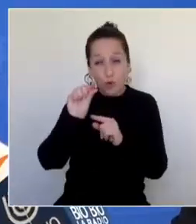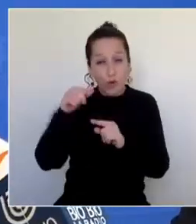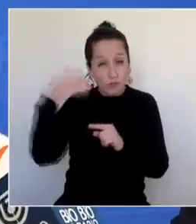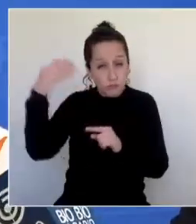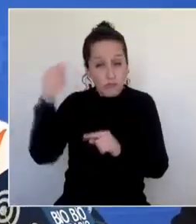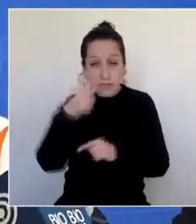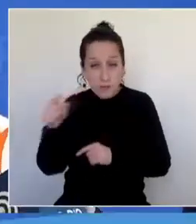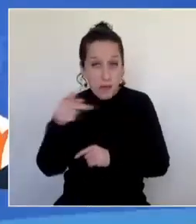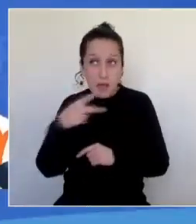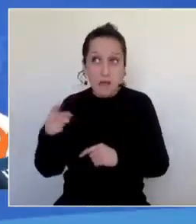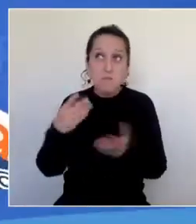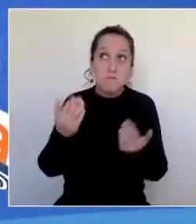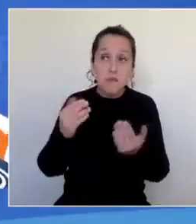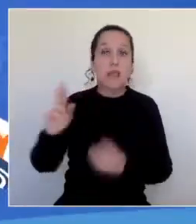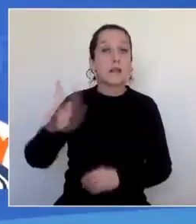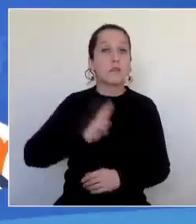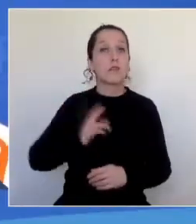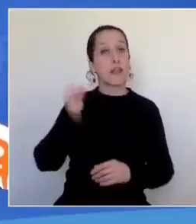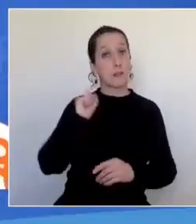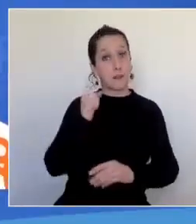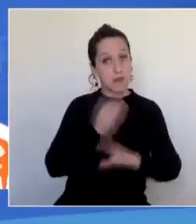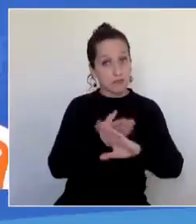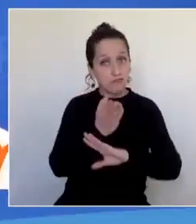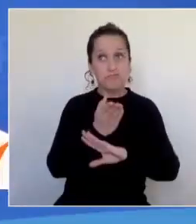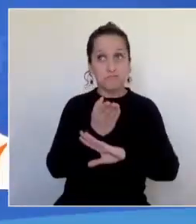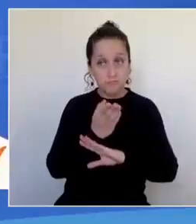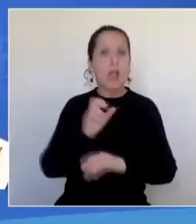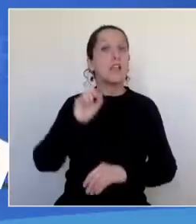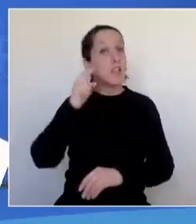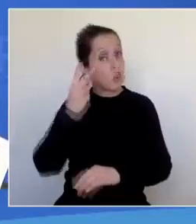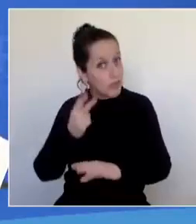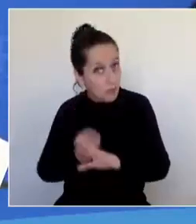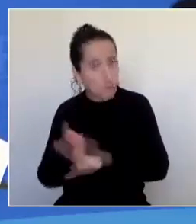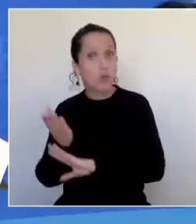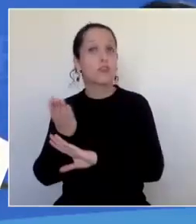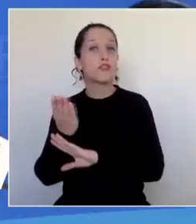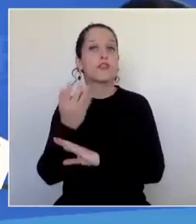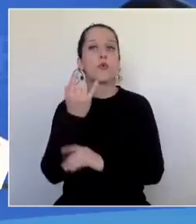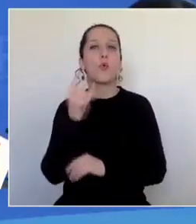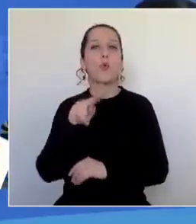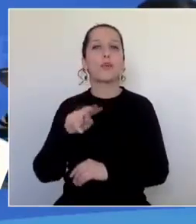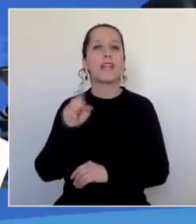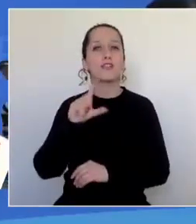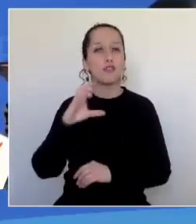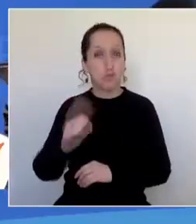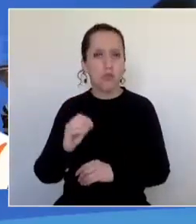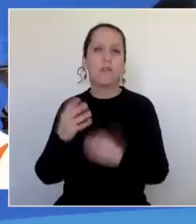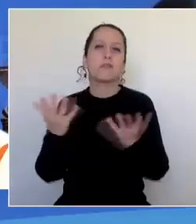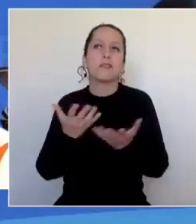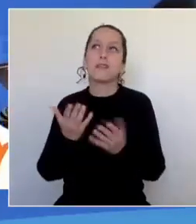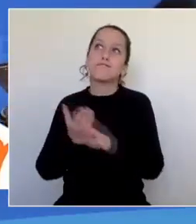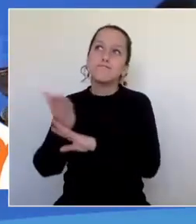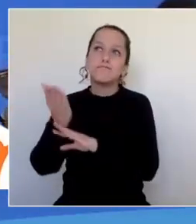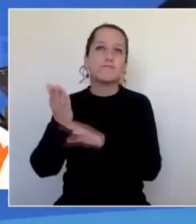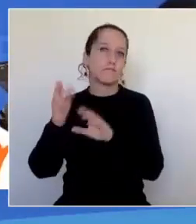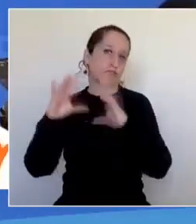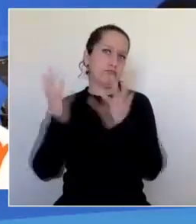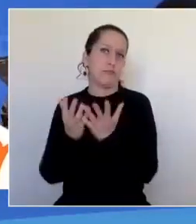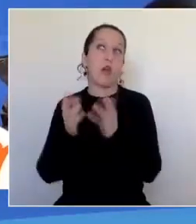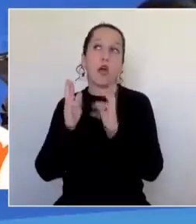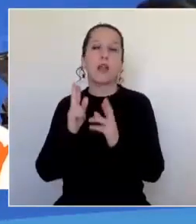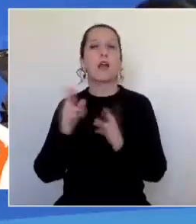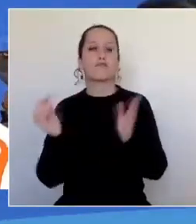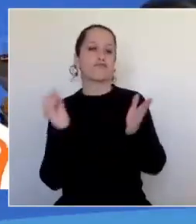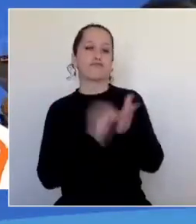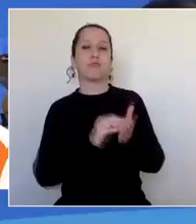ya tener la respuesta de nuestra segunda postulación a la UNESCO para que Concepción sea ciudad de la